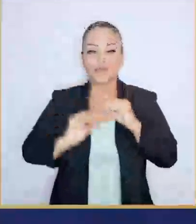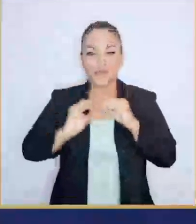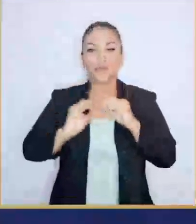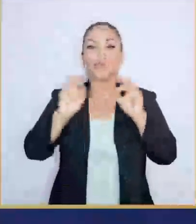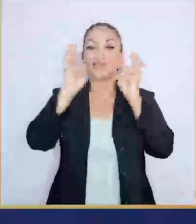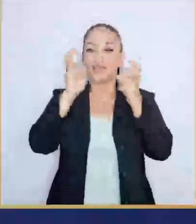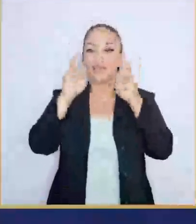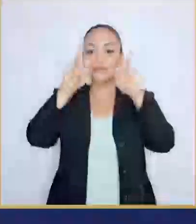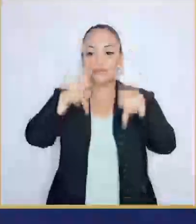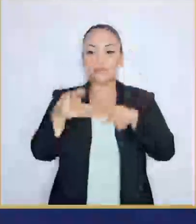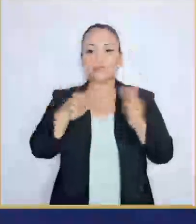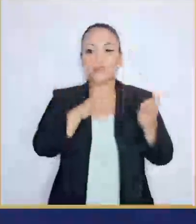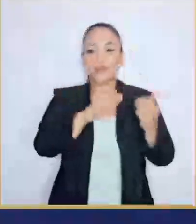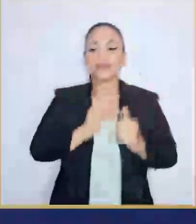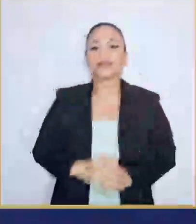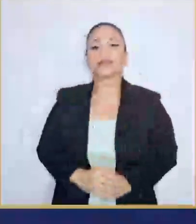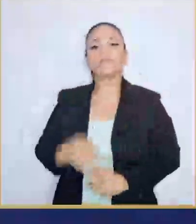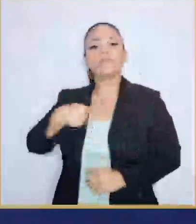temas de homicidios